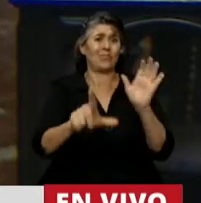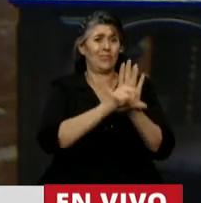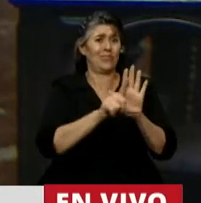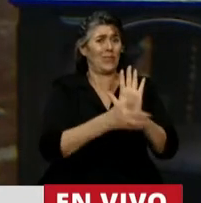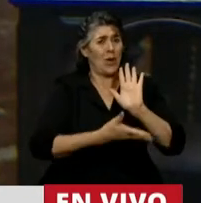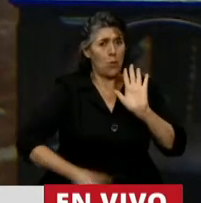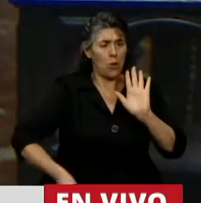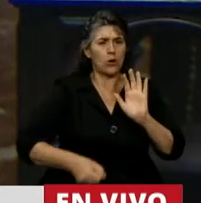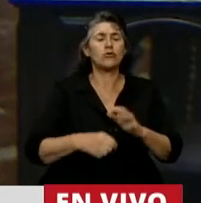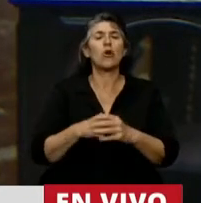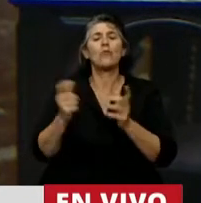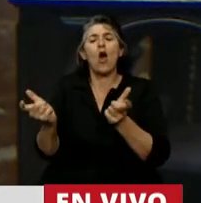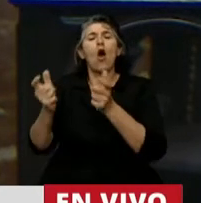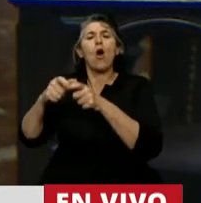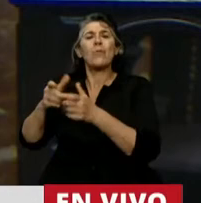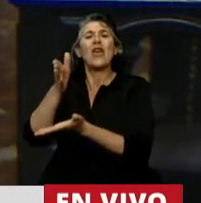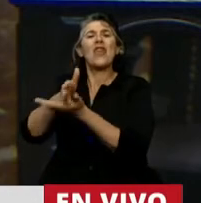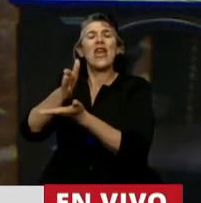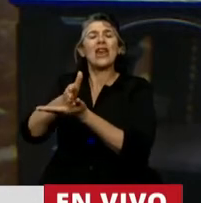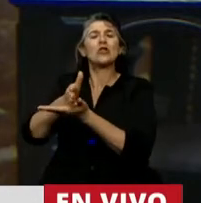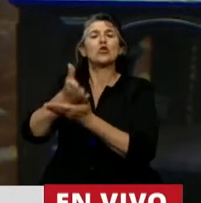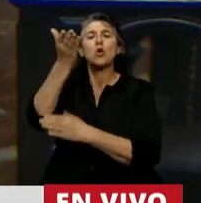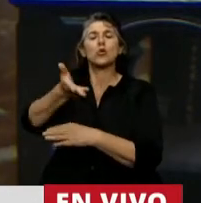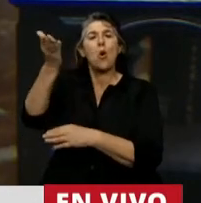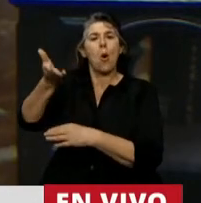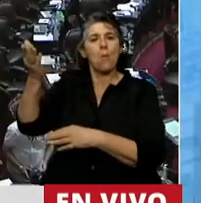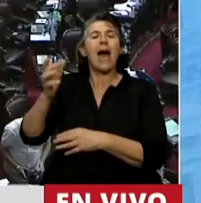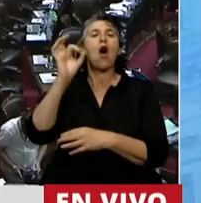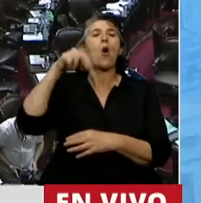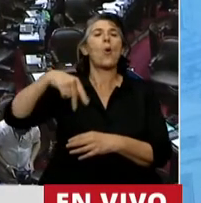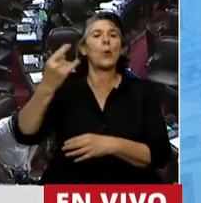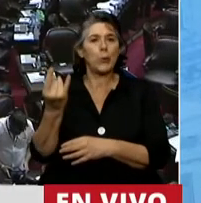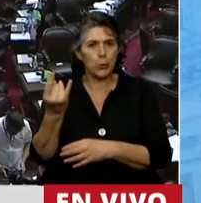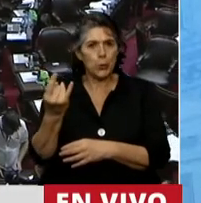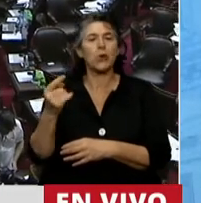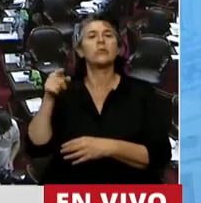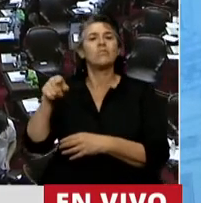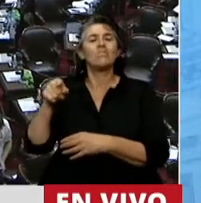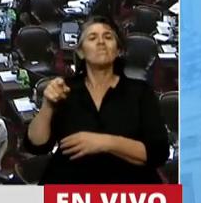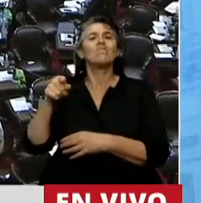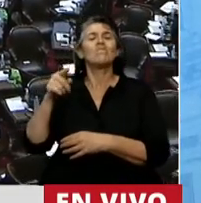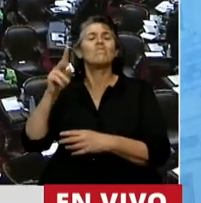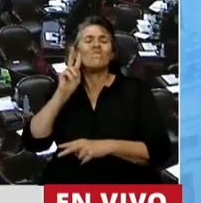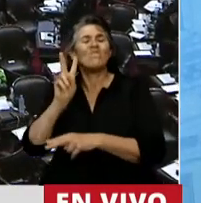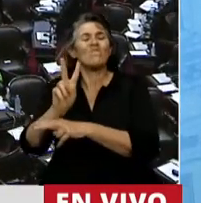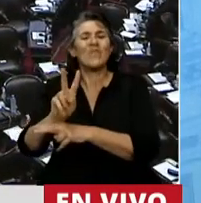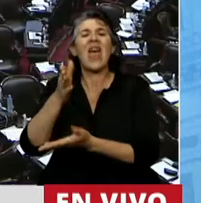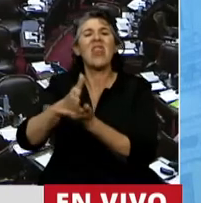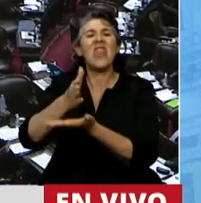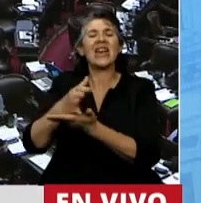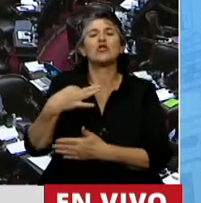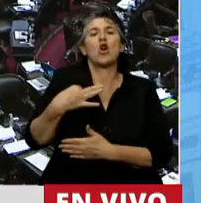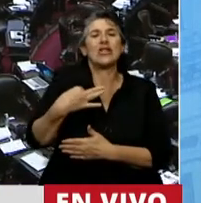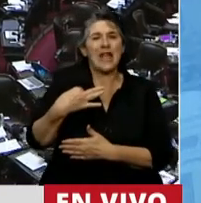El Comité de Derechos Humanos de Naciones Unidas que vela por el Pacto Internacional de Derechos Civiles y Políticos en su observación